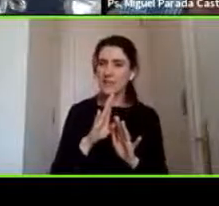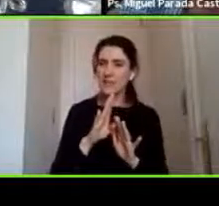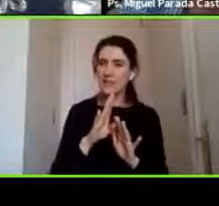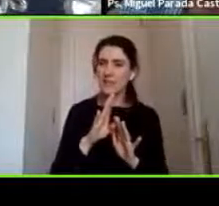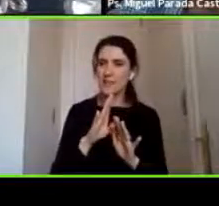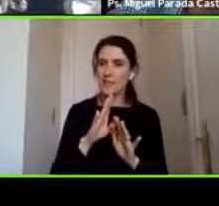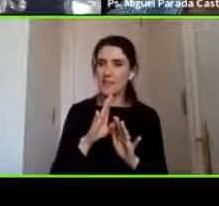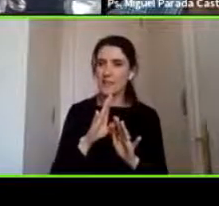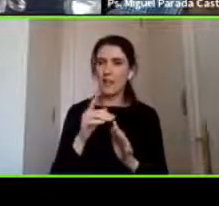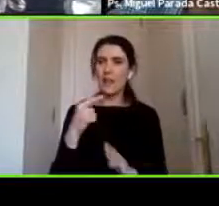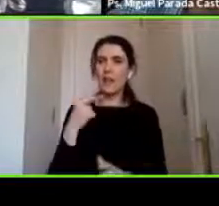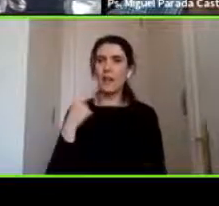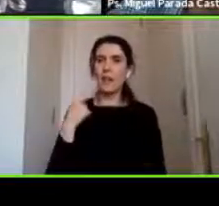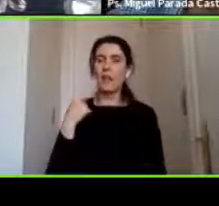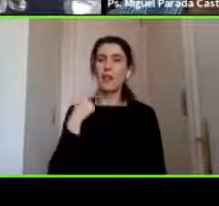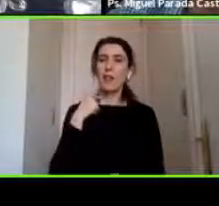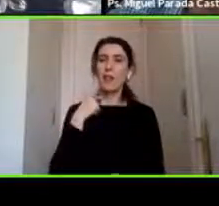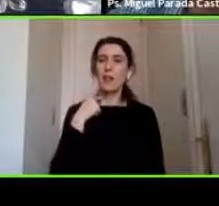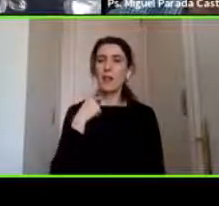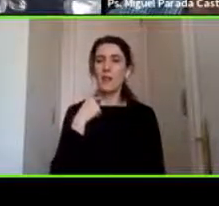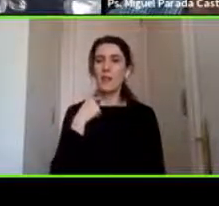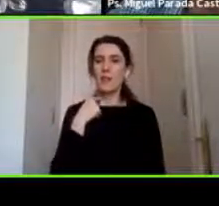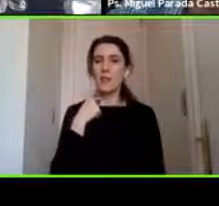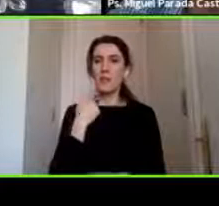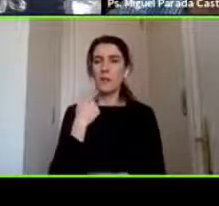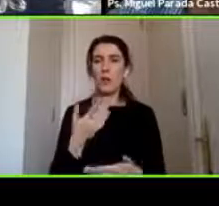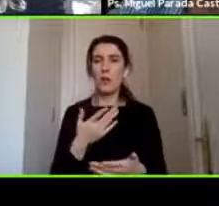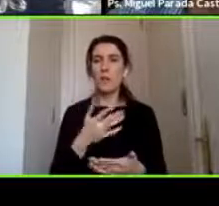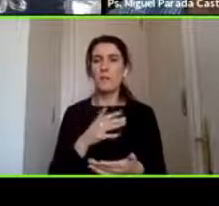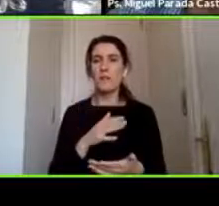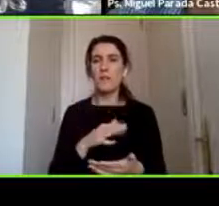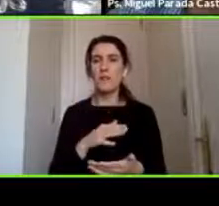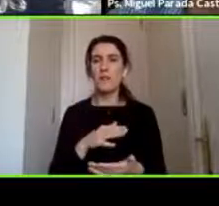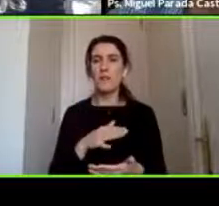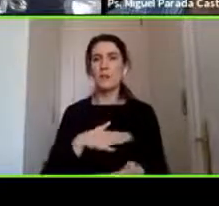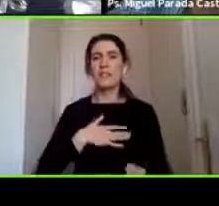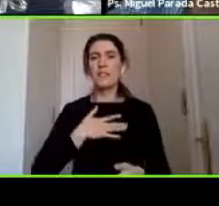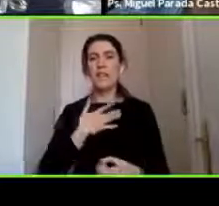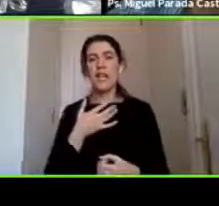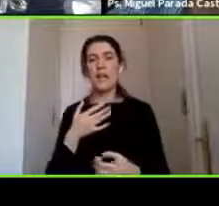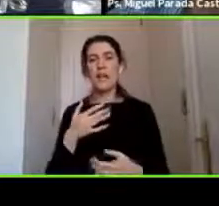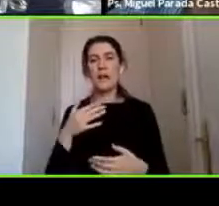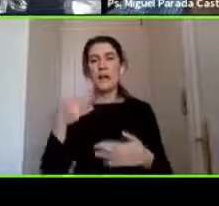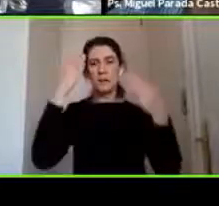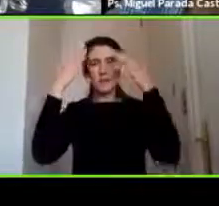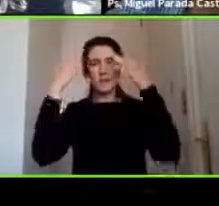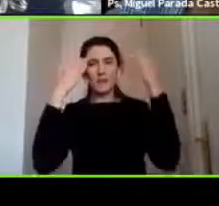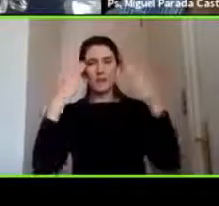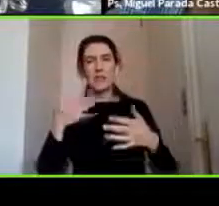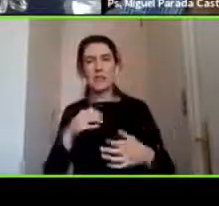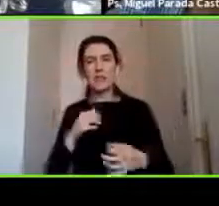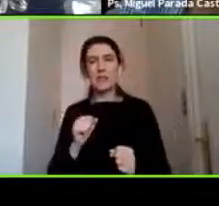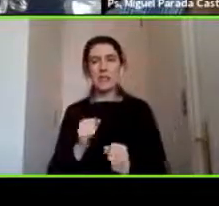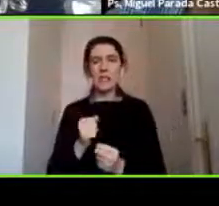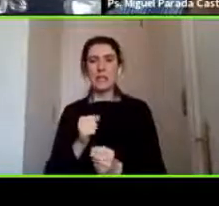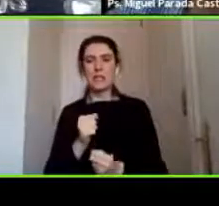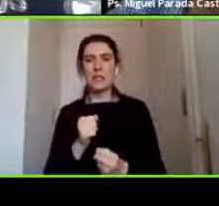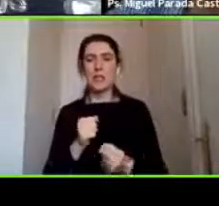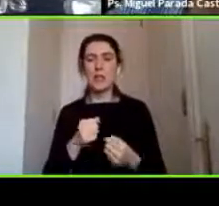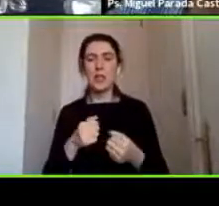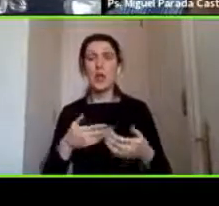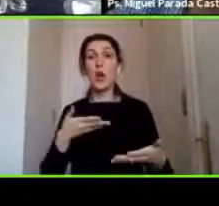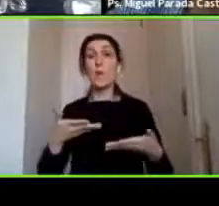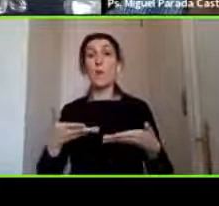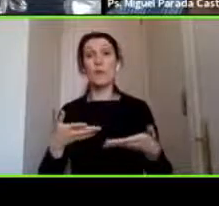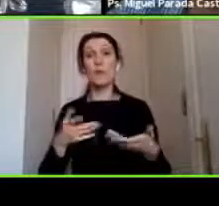a nivel de no sé de sintomatología quizás más ansiosa desde lo psicológico también alteraciones en el comportamiento y eso también va